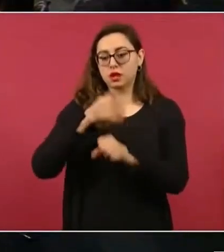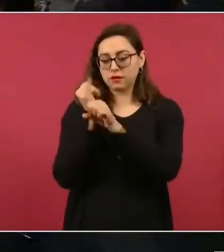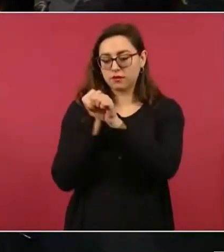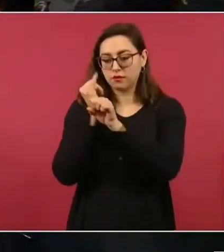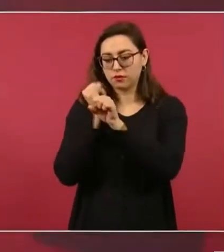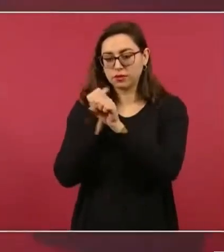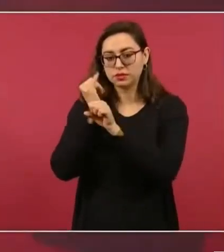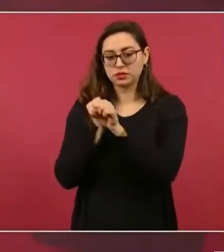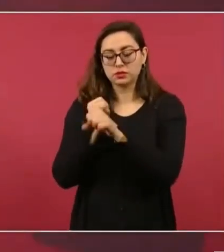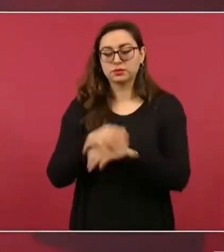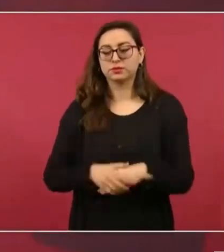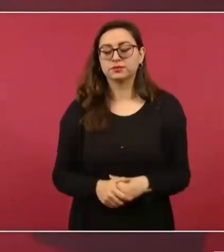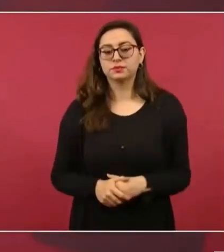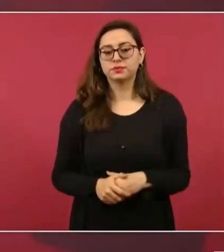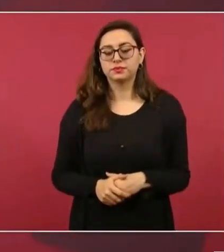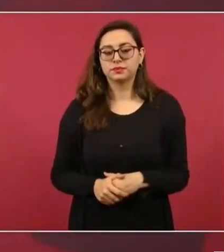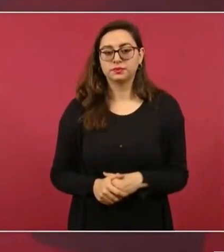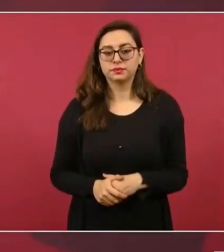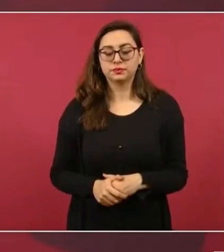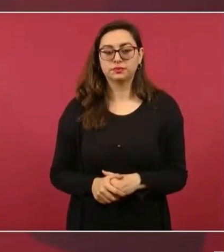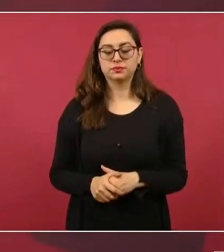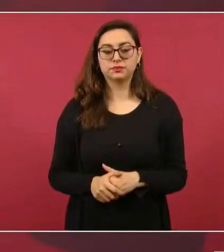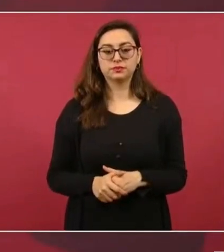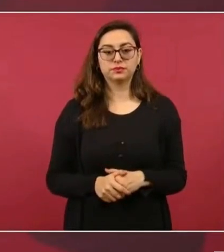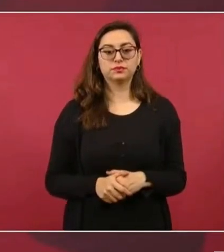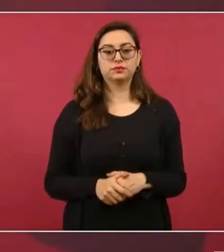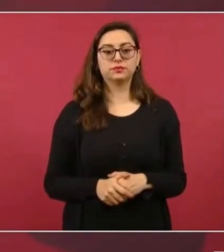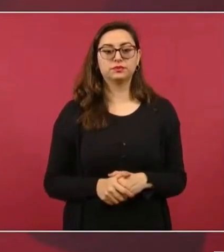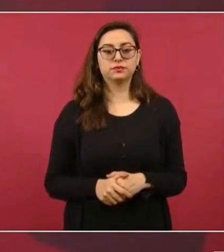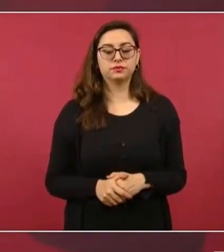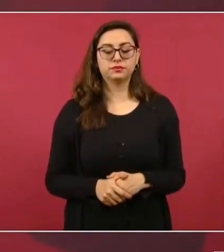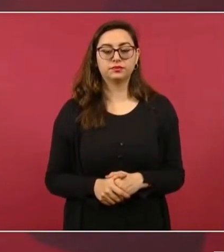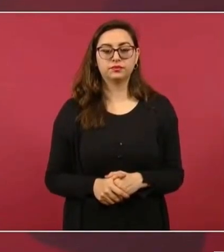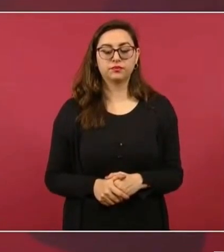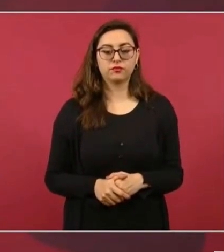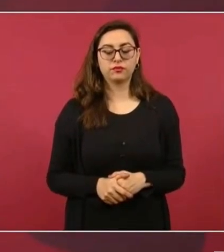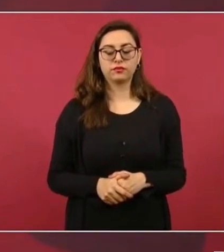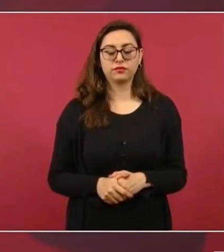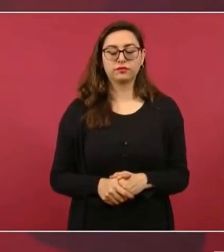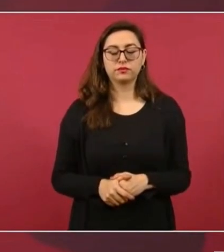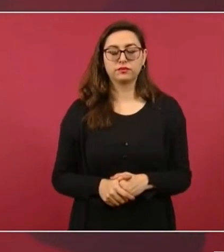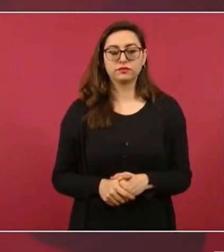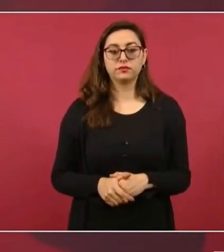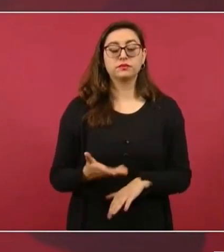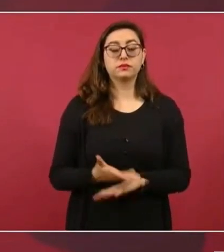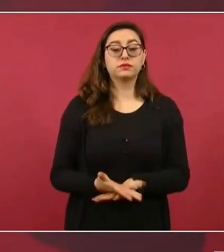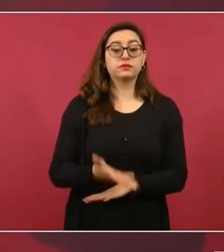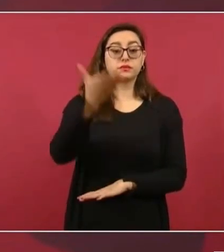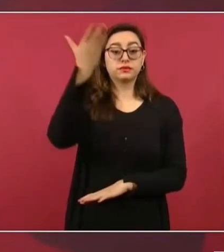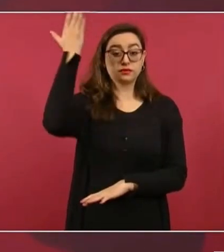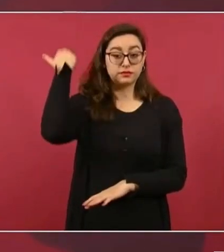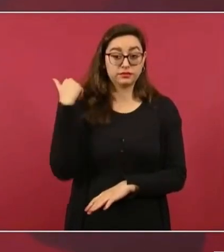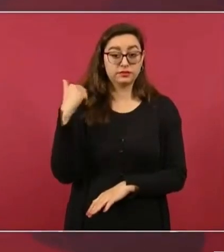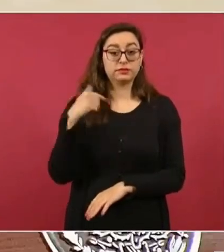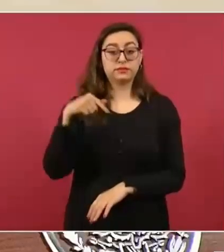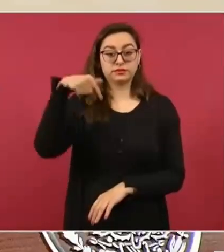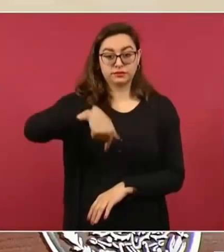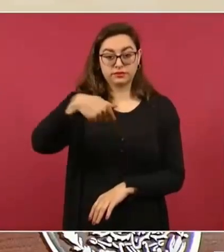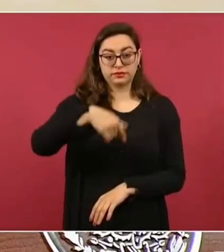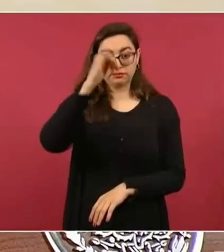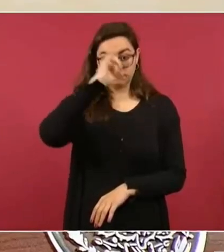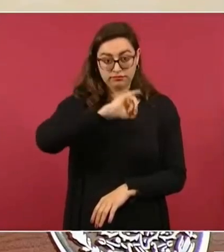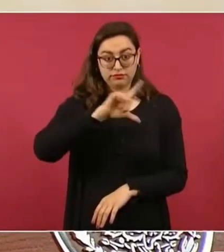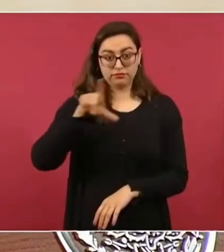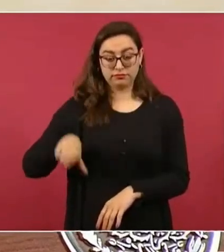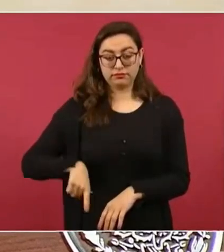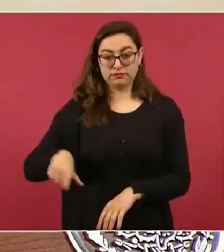Miren, cuando yo comencé a construir siendo jefe de gobierno los segundos pisos,